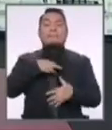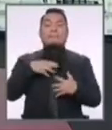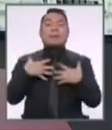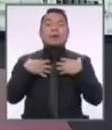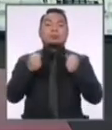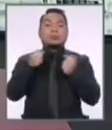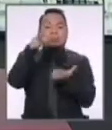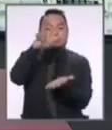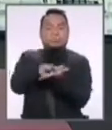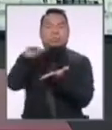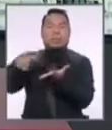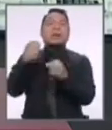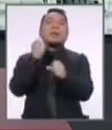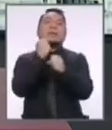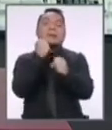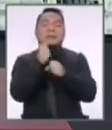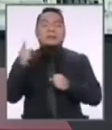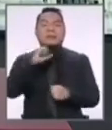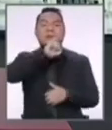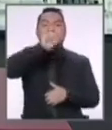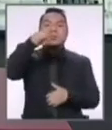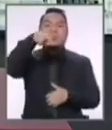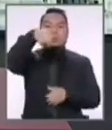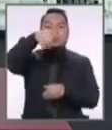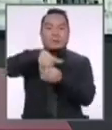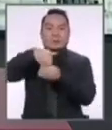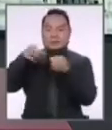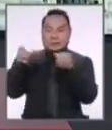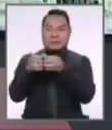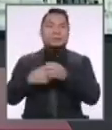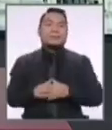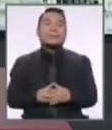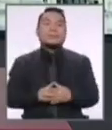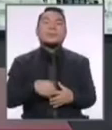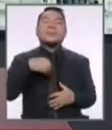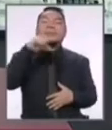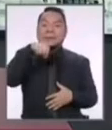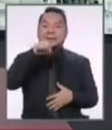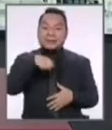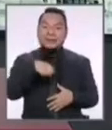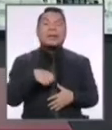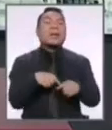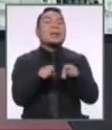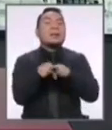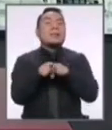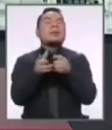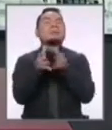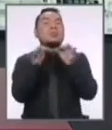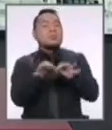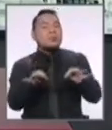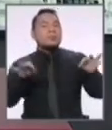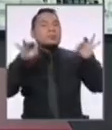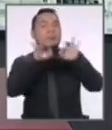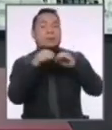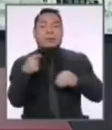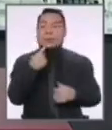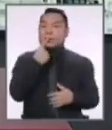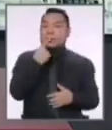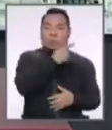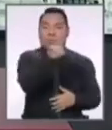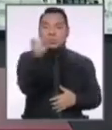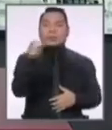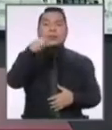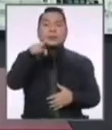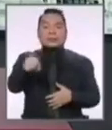y Seguridad en el Trabajo del Jurado Nacional de Elecciones. Así es, Pedro. También muy importante comentarles a todos